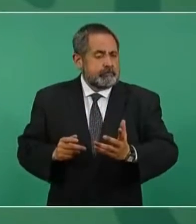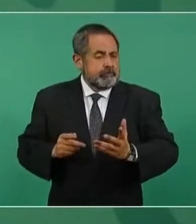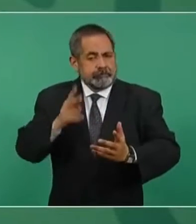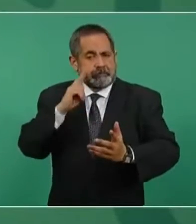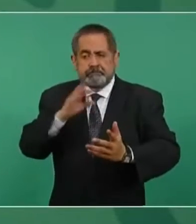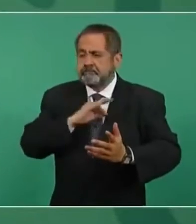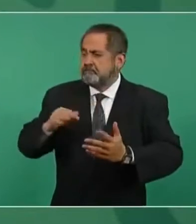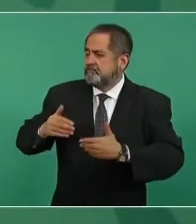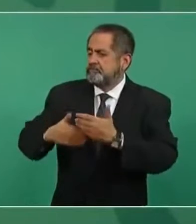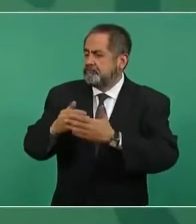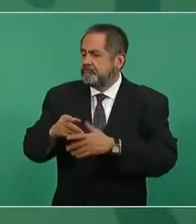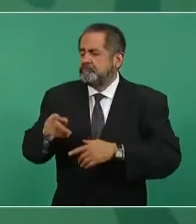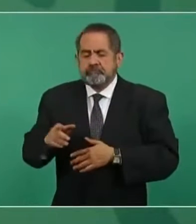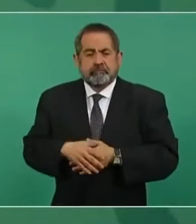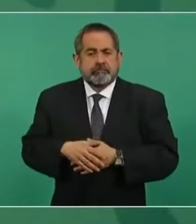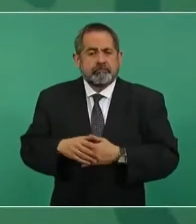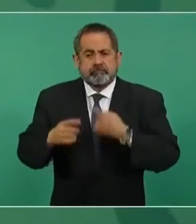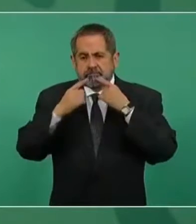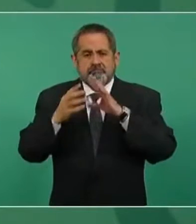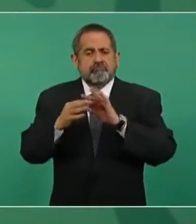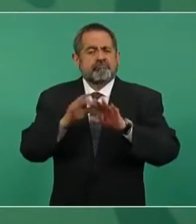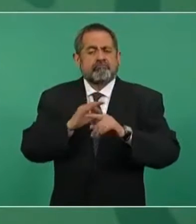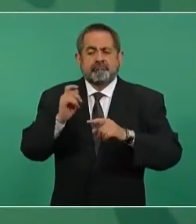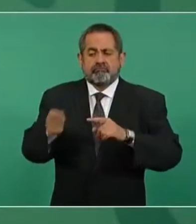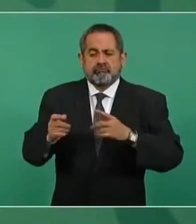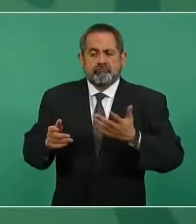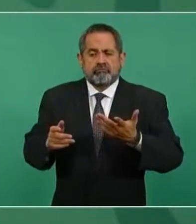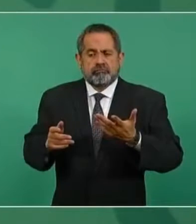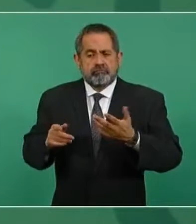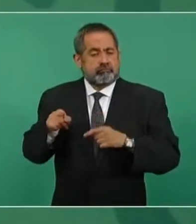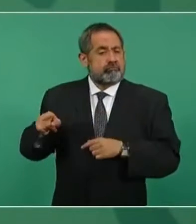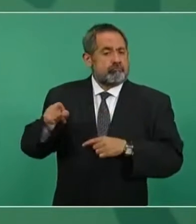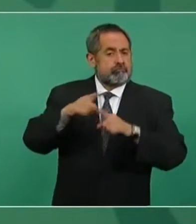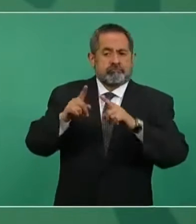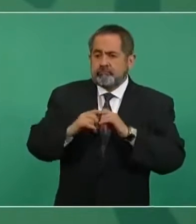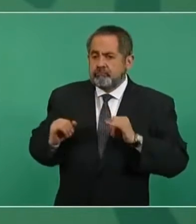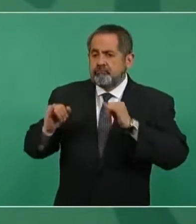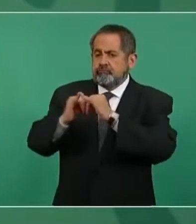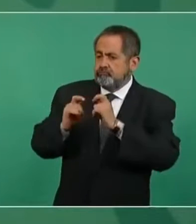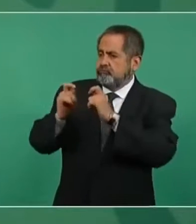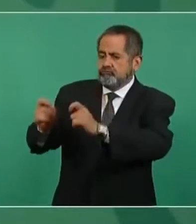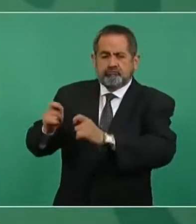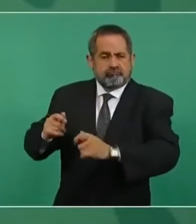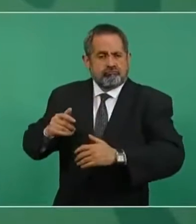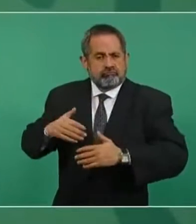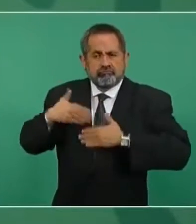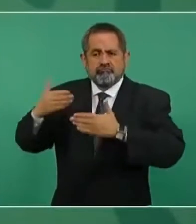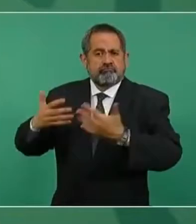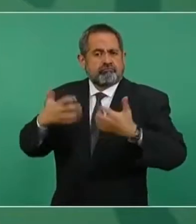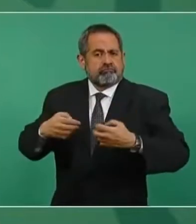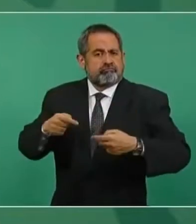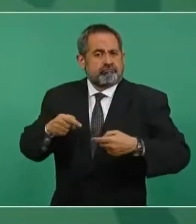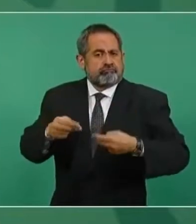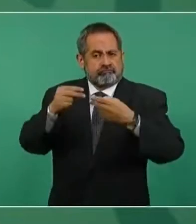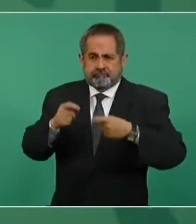dar la confianza a las instituciones y a las empresas